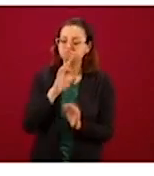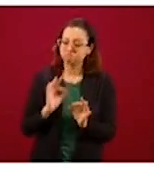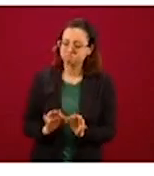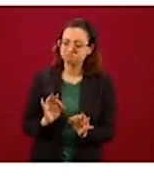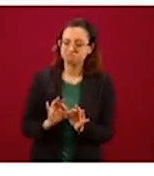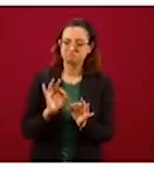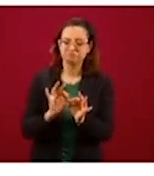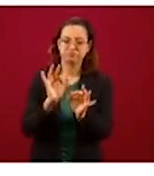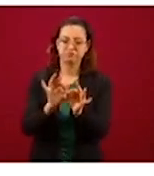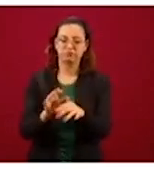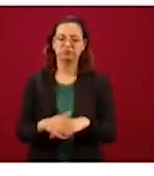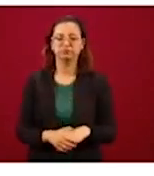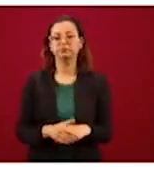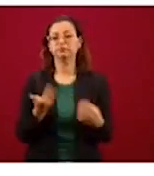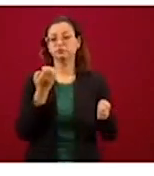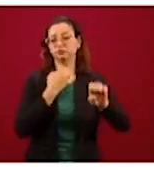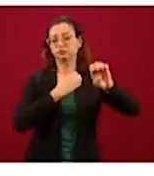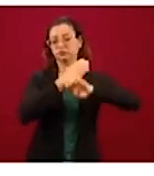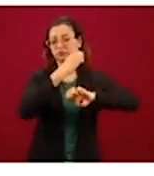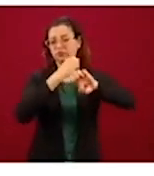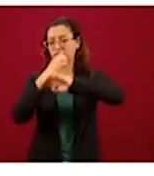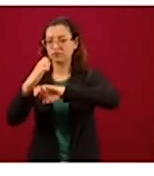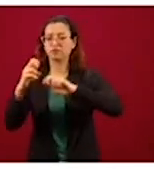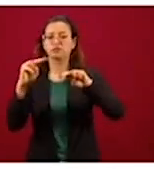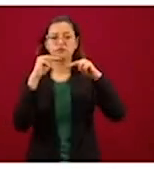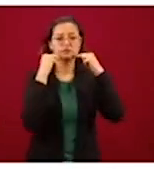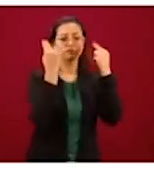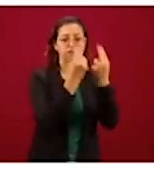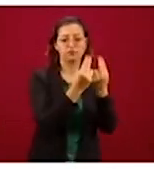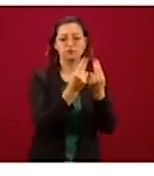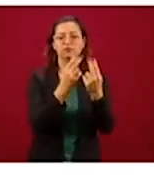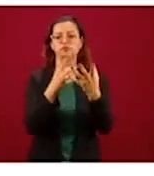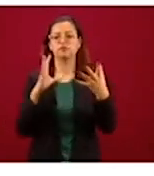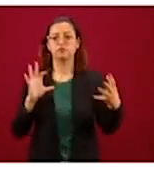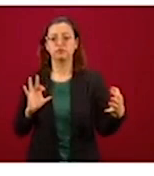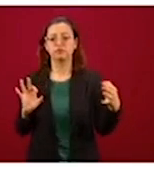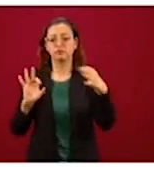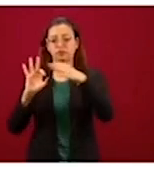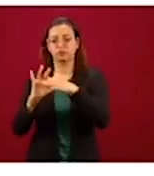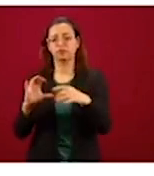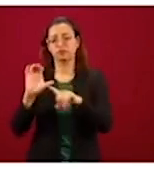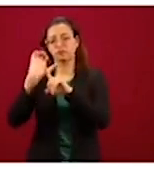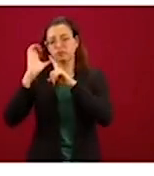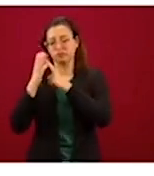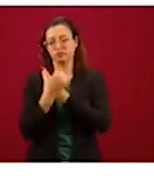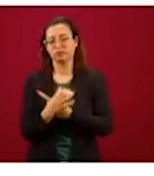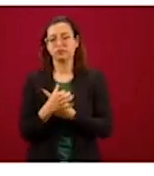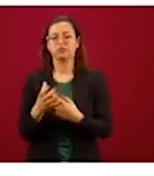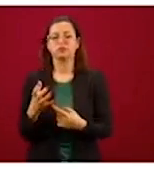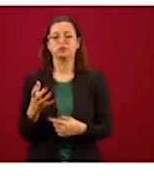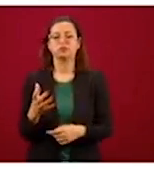Las unidades estatales en coordinación con la Comisión Nacional Antisecuestros, hay